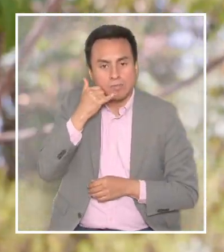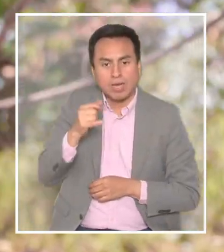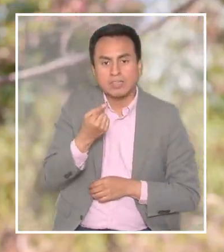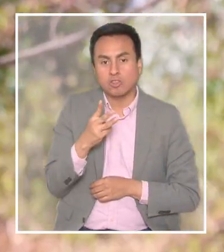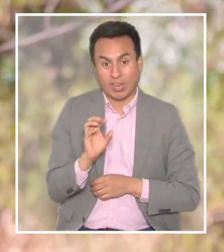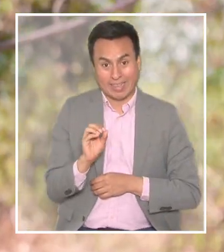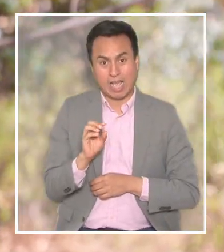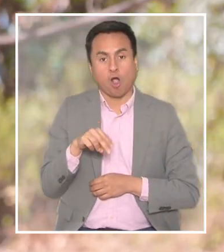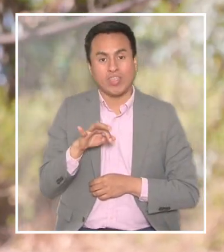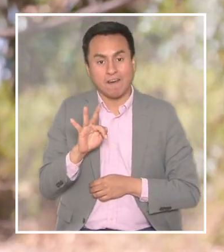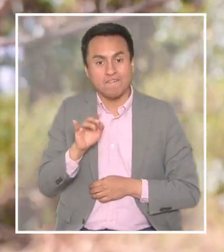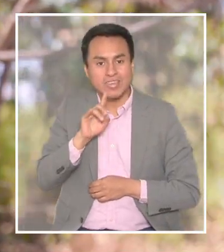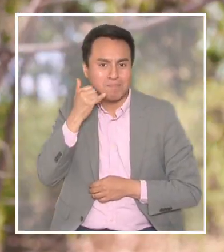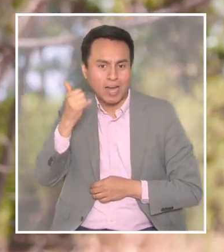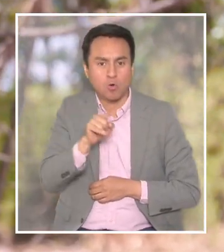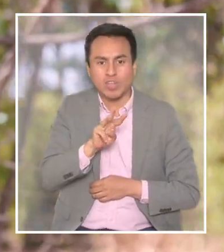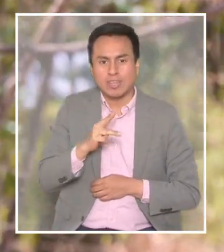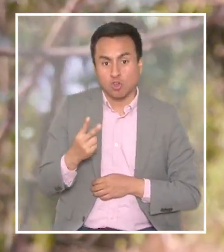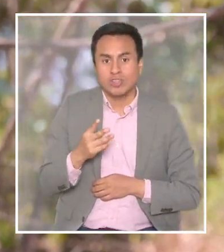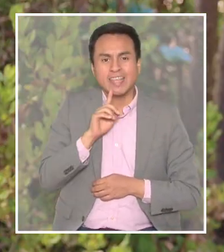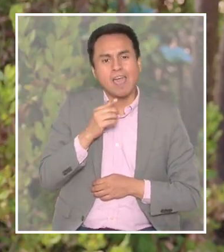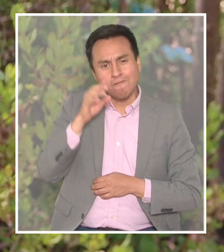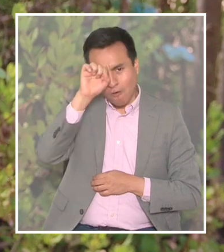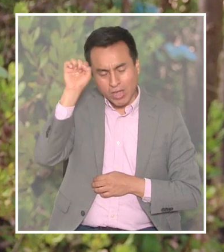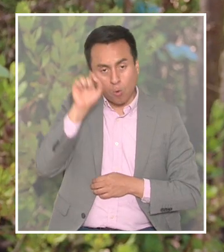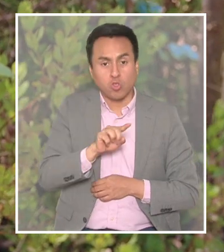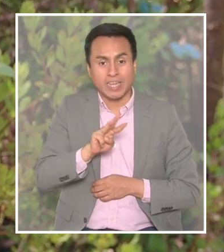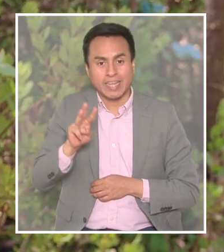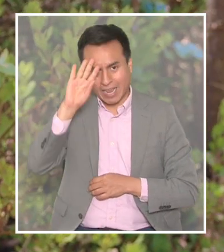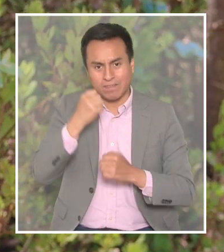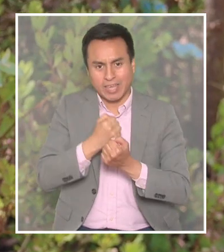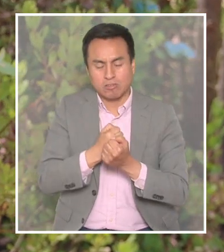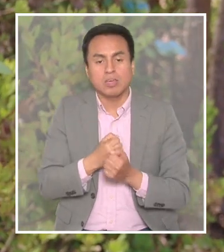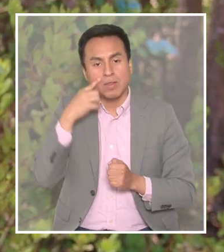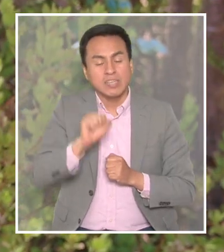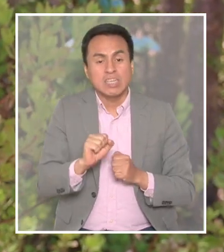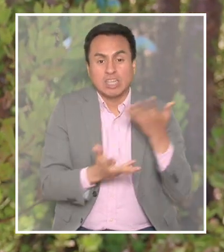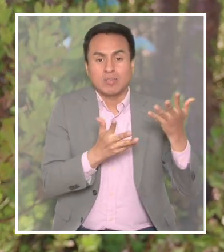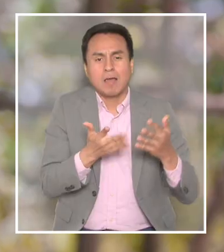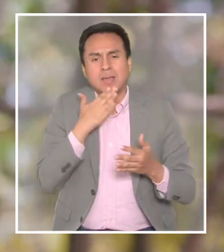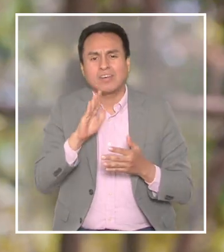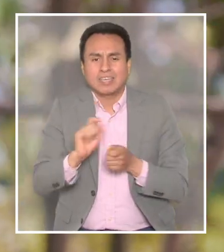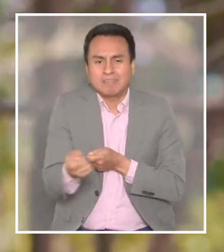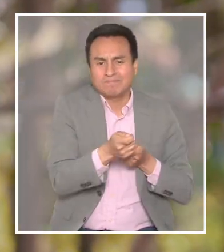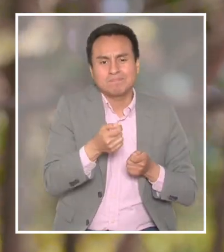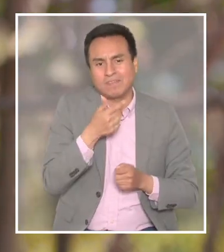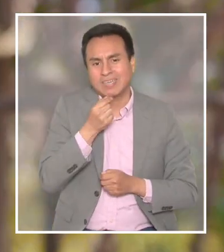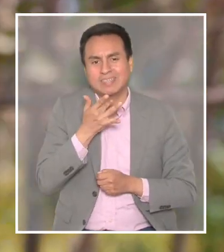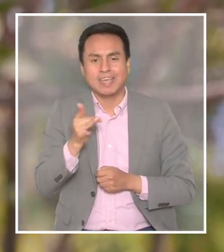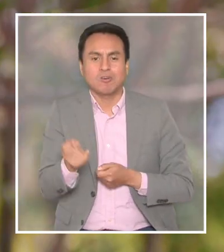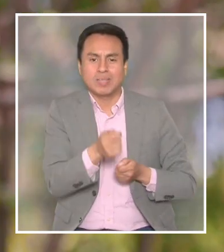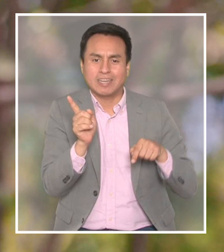forestal, inmediatamente tenemos que llamar al 130, que es el número de CONAF, al 132 de bomberos o al 133 de carabineros. Prevenir un incendio